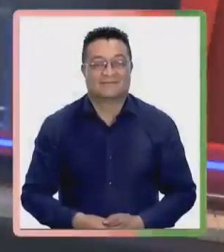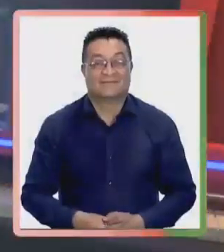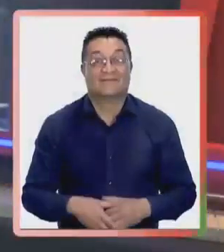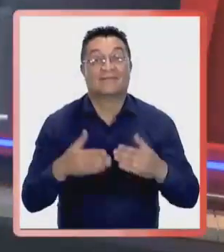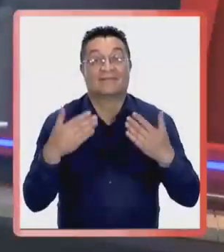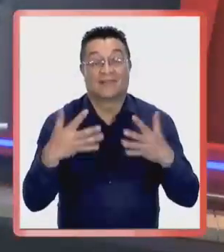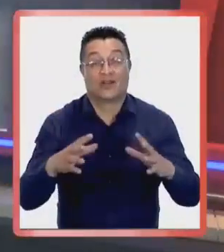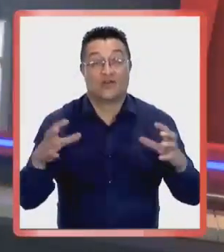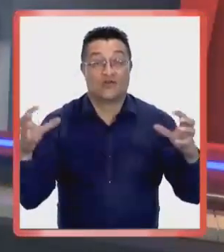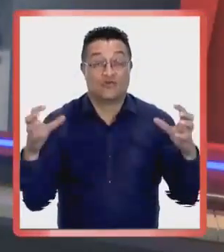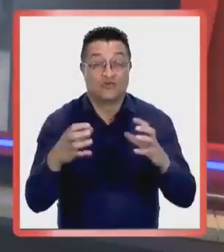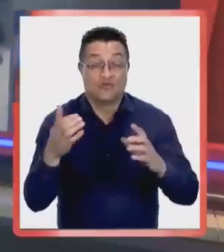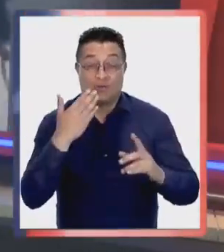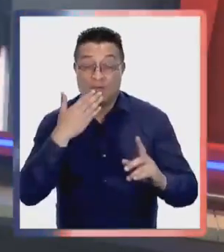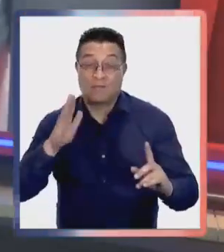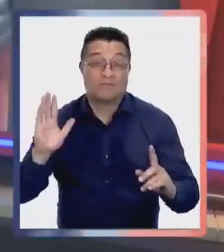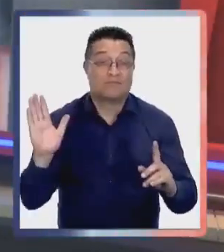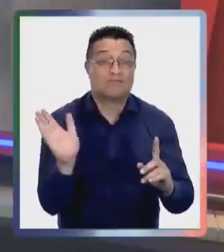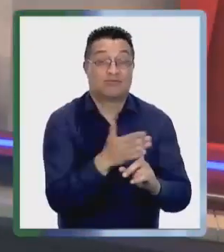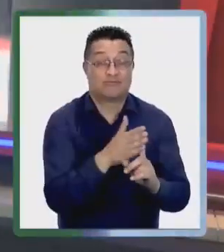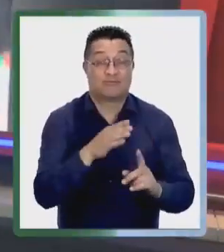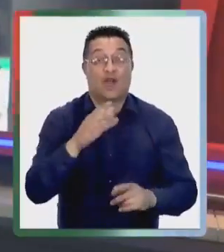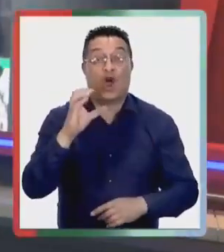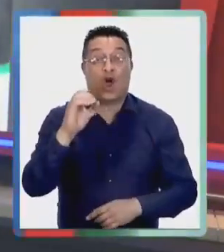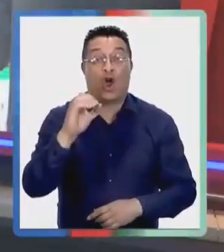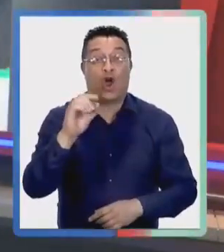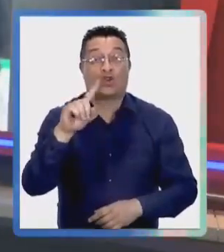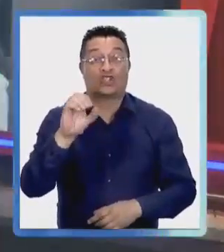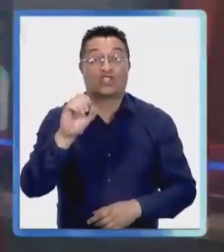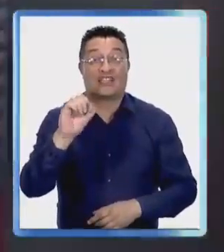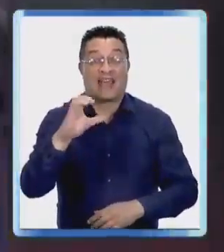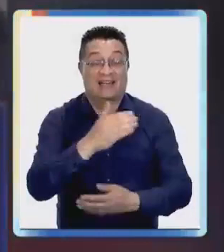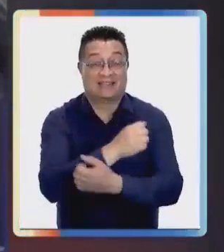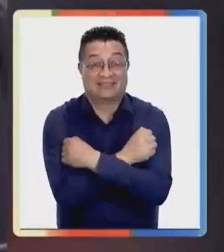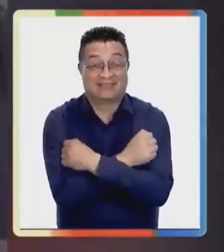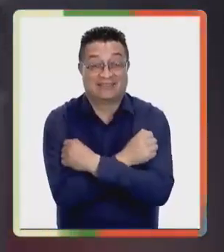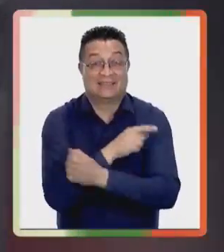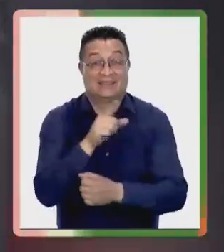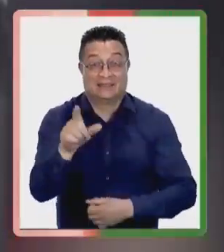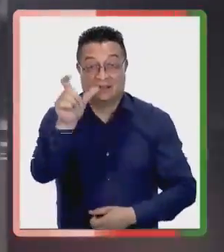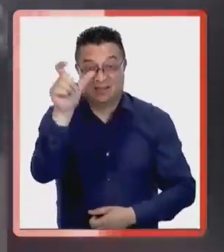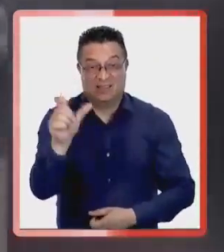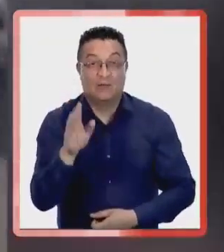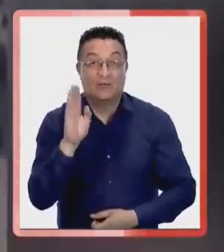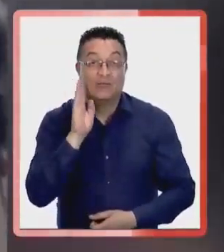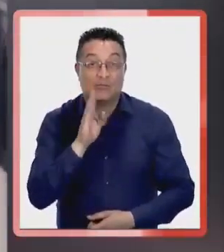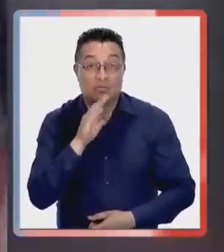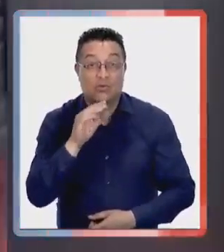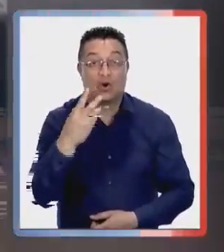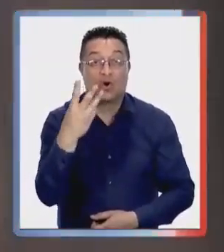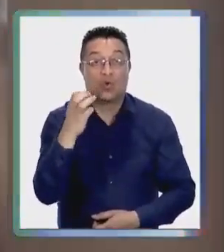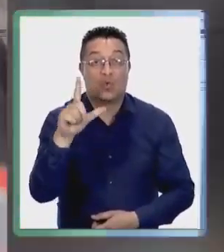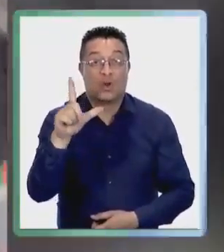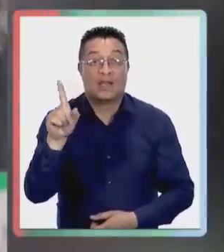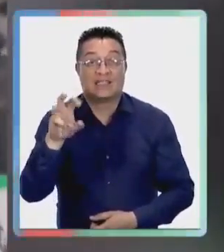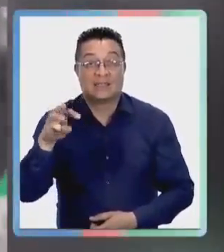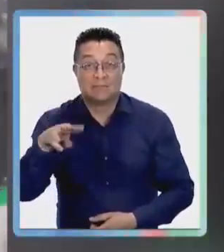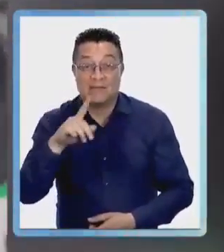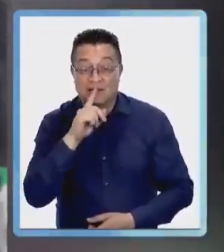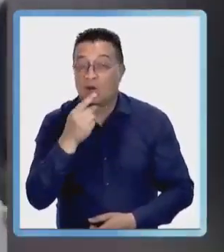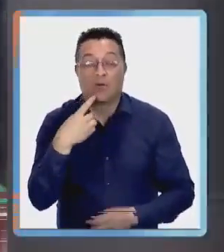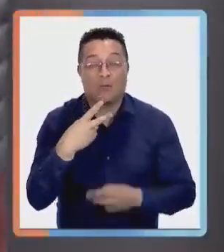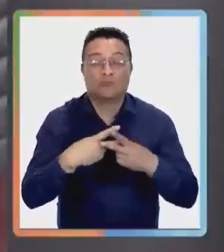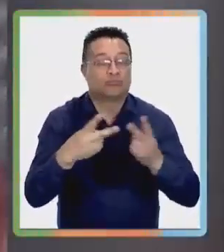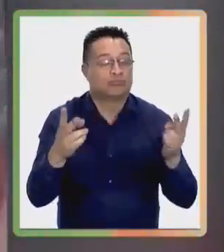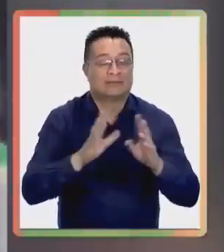Después de la violenta cachetada en la ceremonia de los Oscars, el actor Will Smith casi no se ha dejado ver públicamente, sino solo para ofrecer